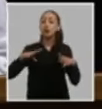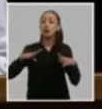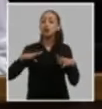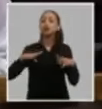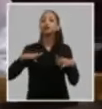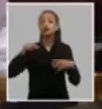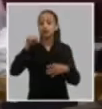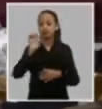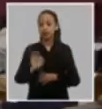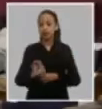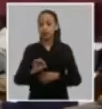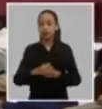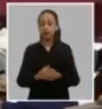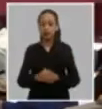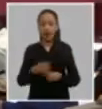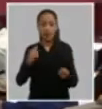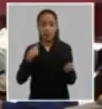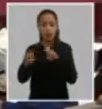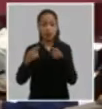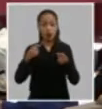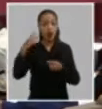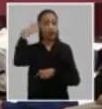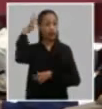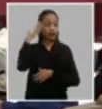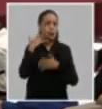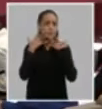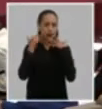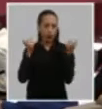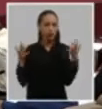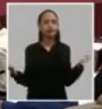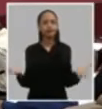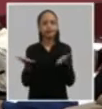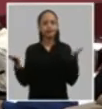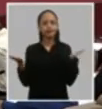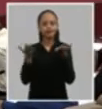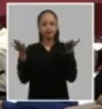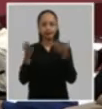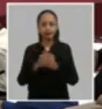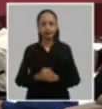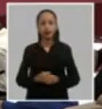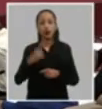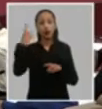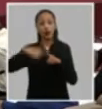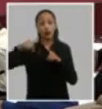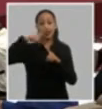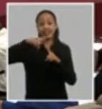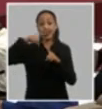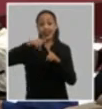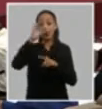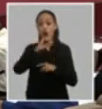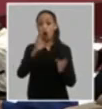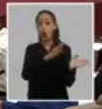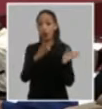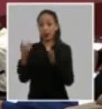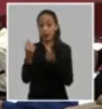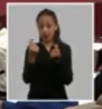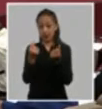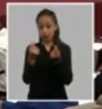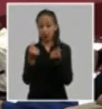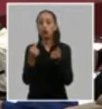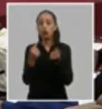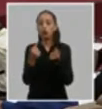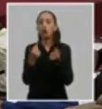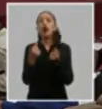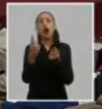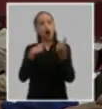extranjera directa consolidar la implantación de la tarea ordenamiento con los ajustes requeridos en